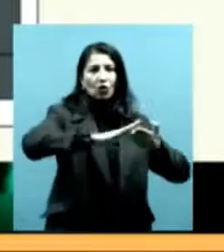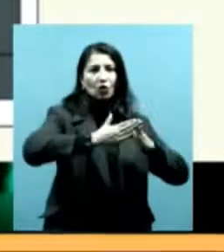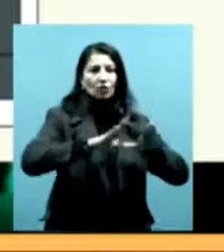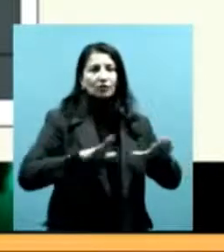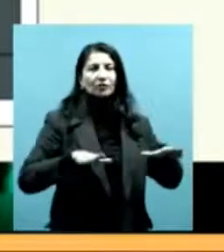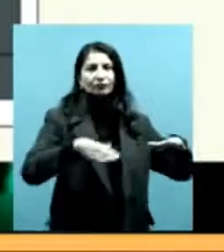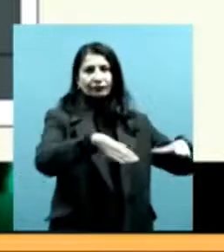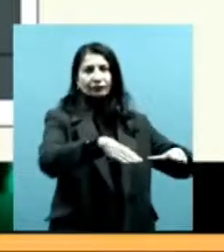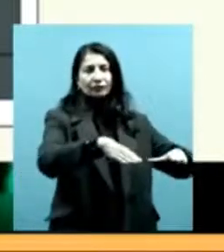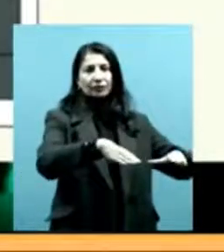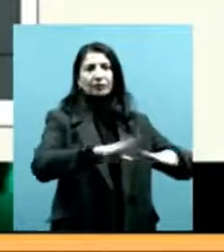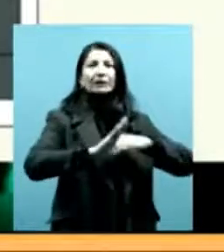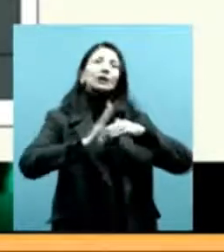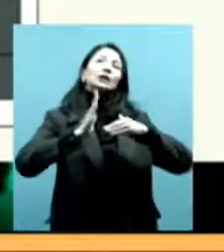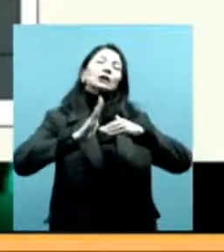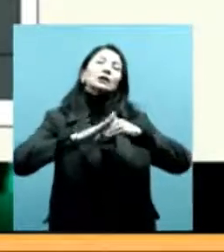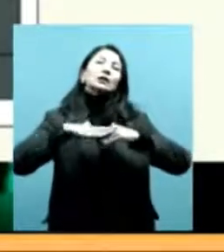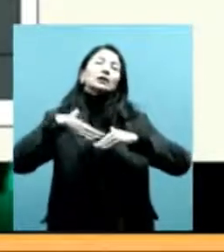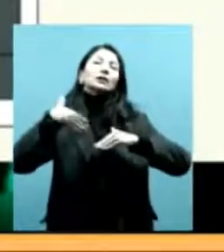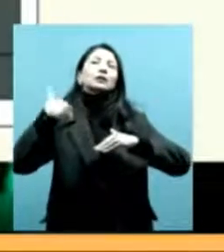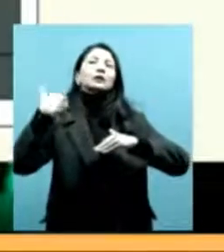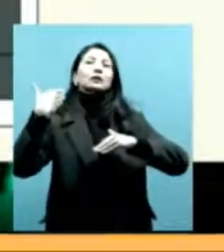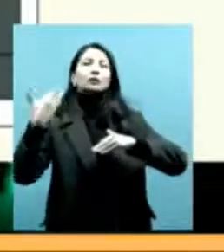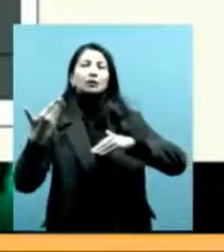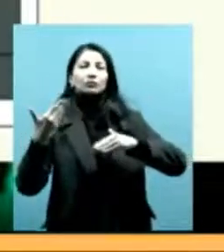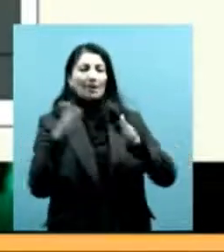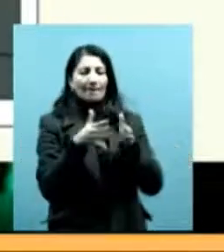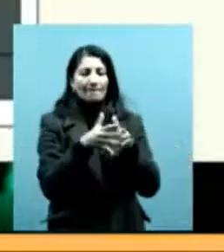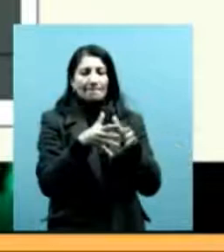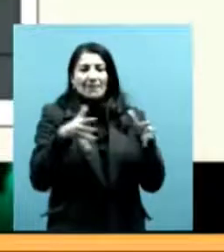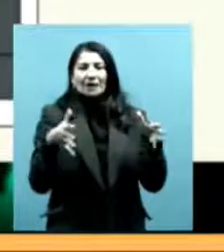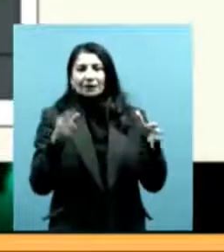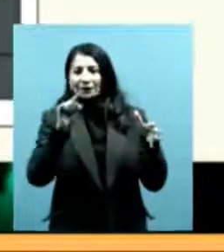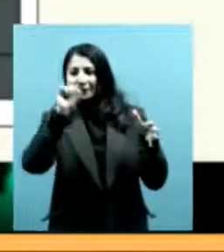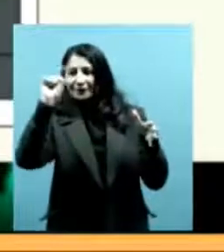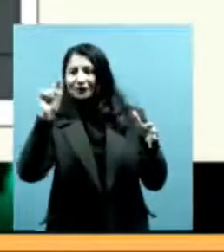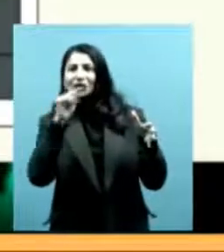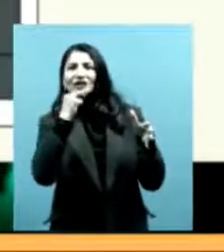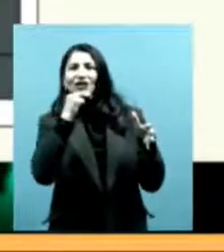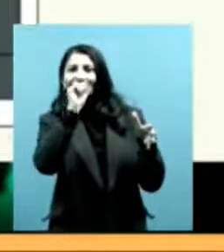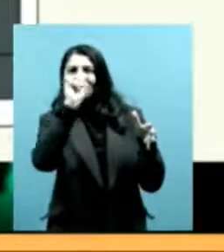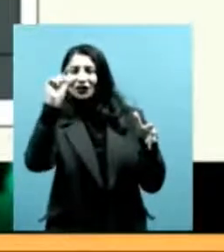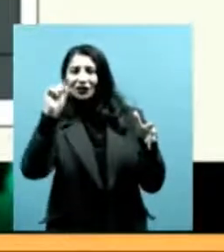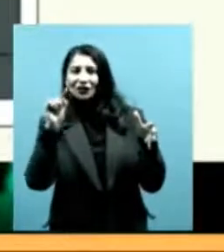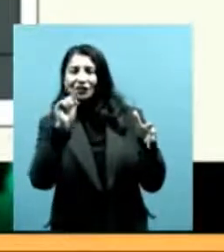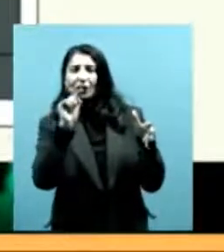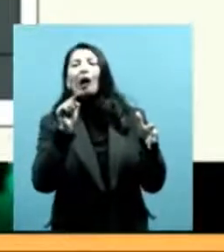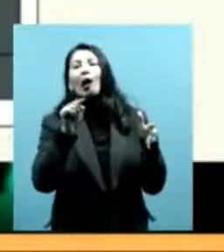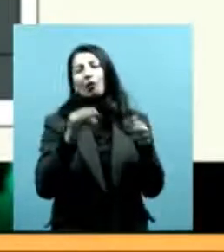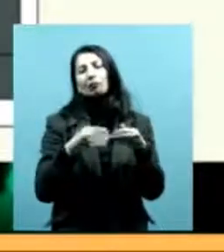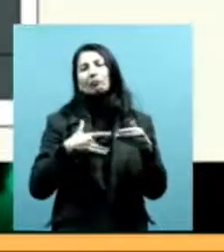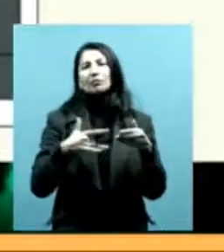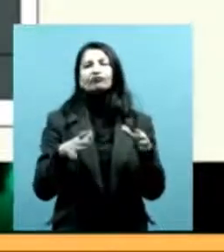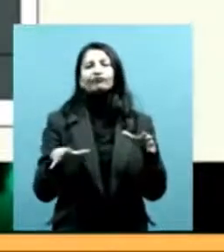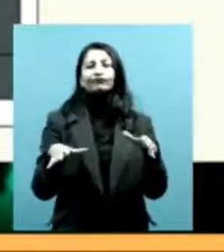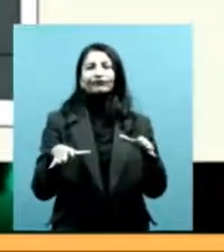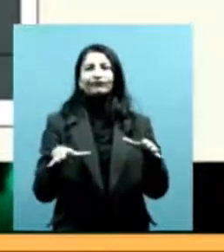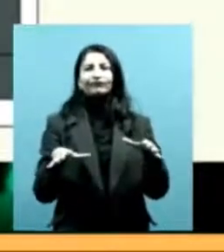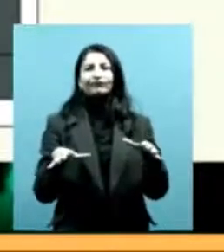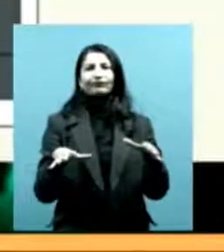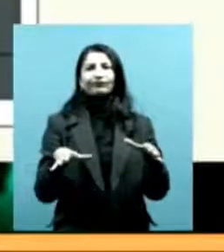Después hace una ampliación en 1922 y reconoce esta partecita esta. Entonces fíjense que ya la producción de la o sea